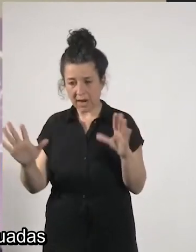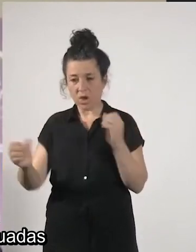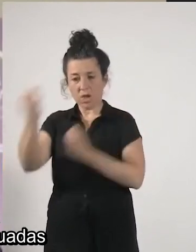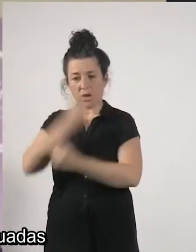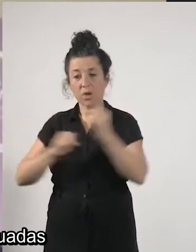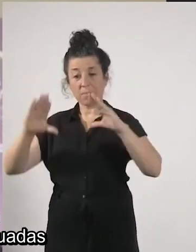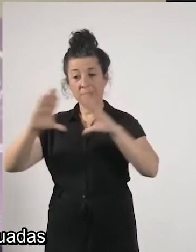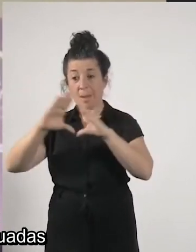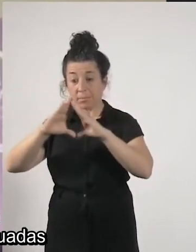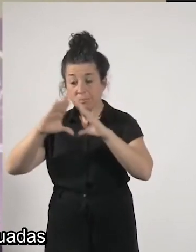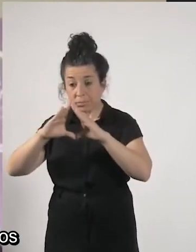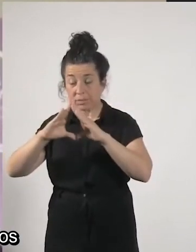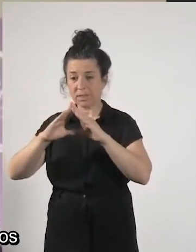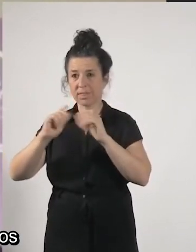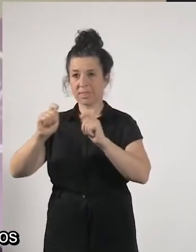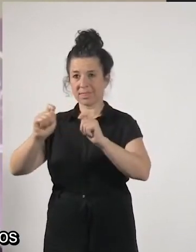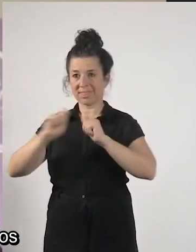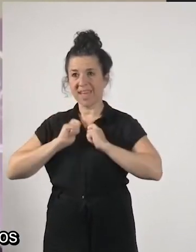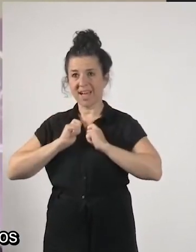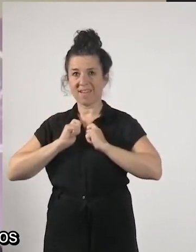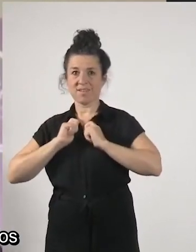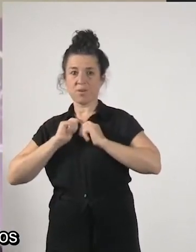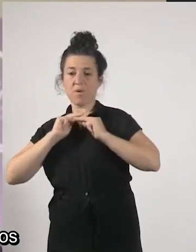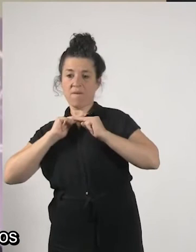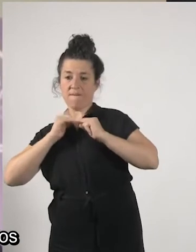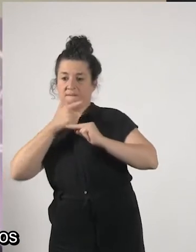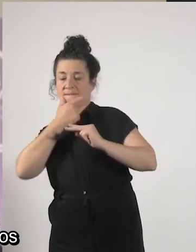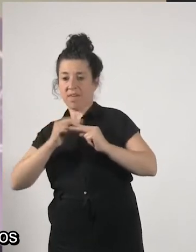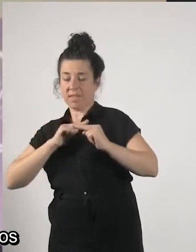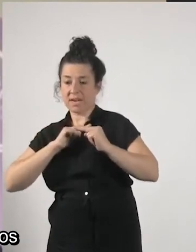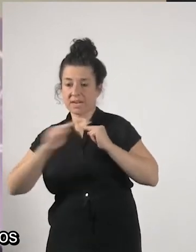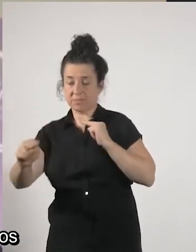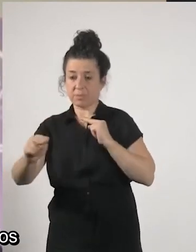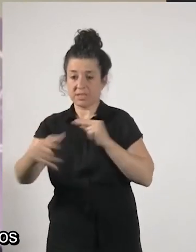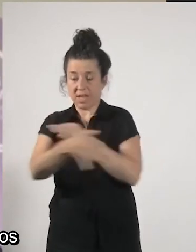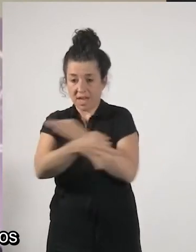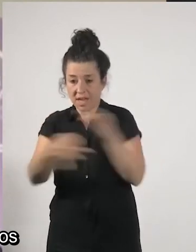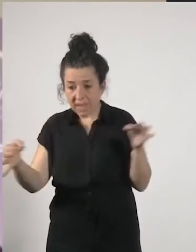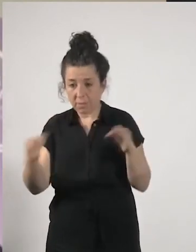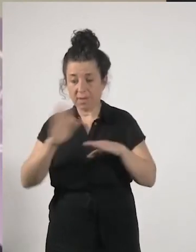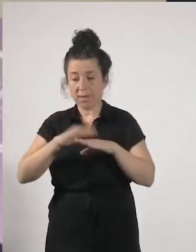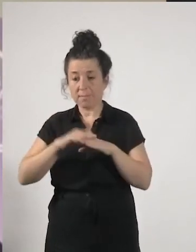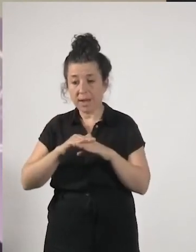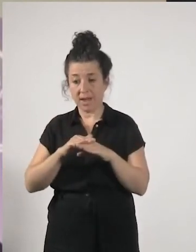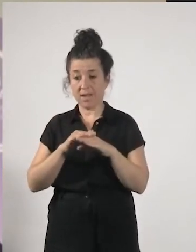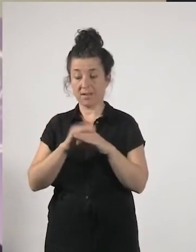respuestas más adecuadas a los retos que en gran medida se ha dicho y estaban identificados